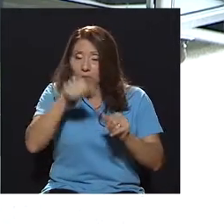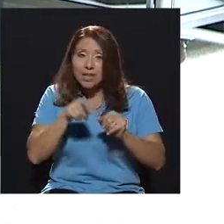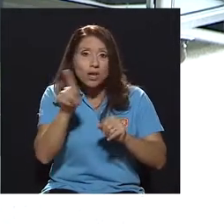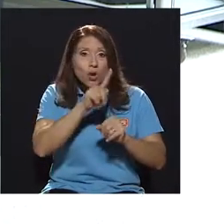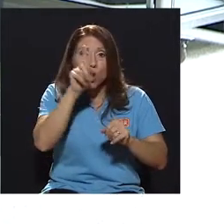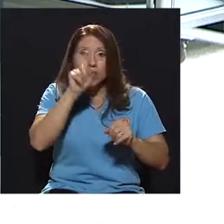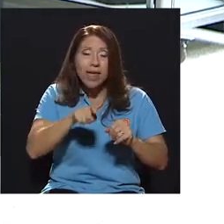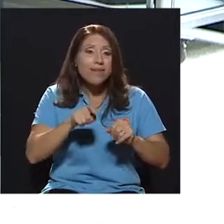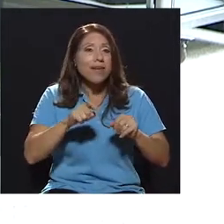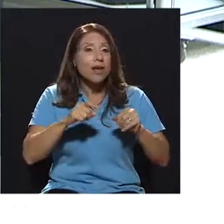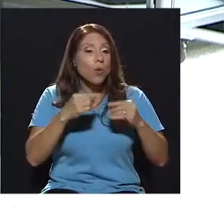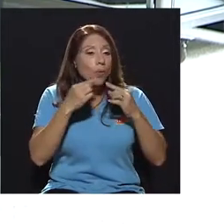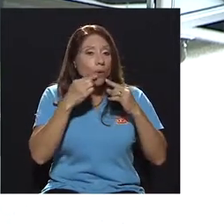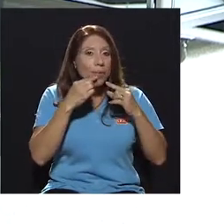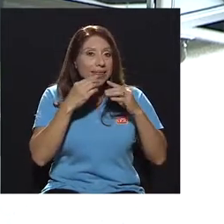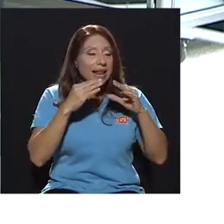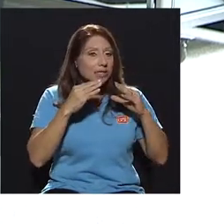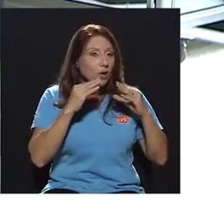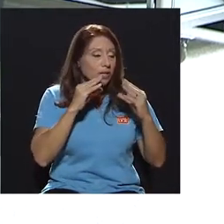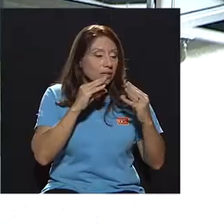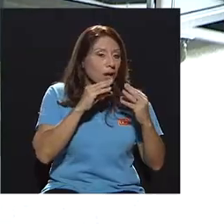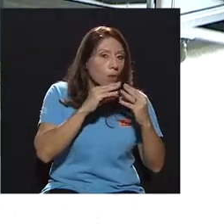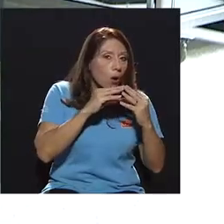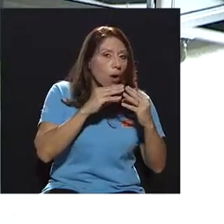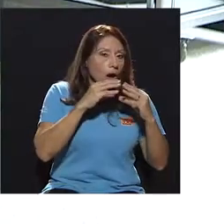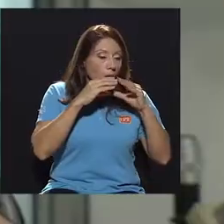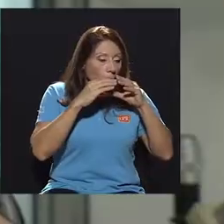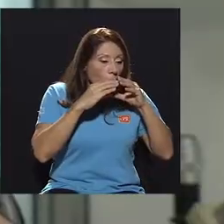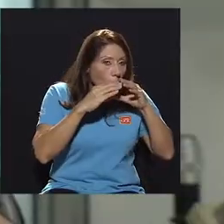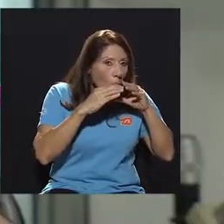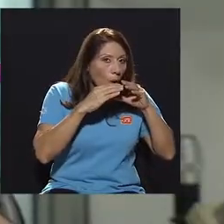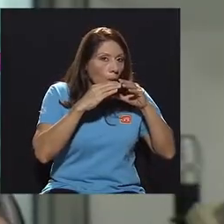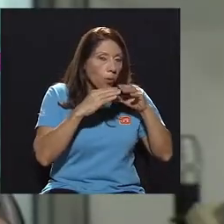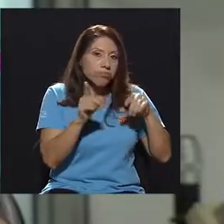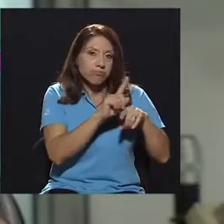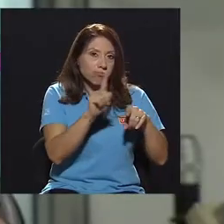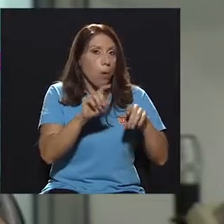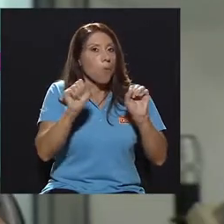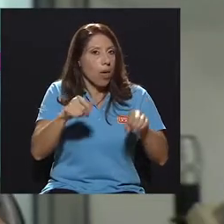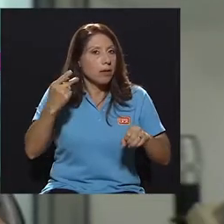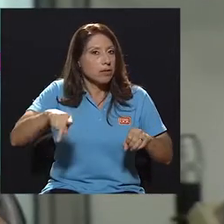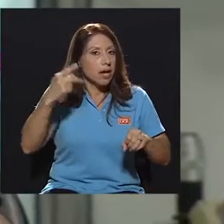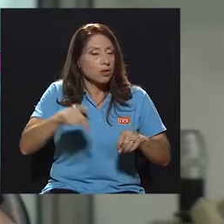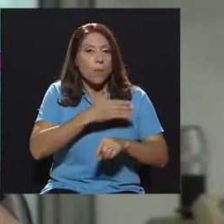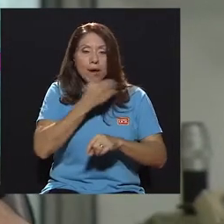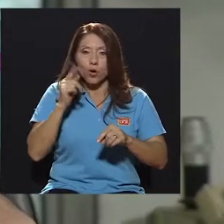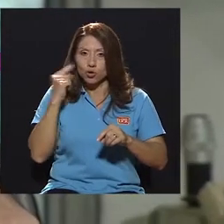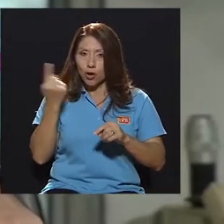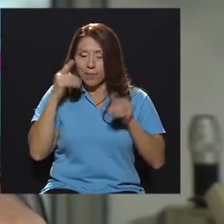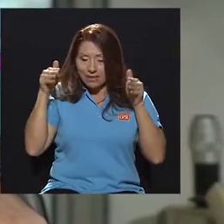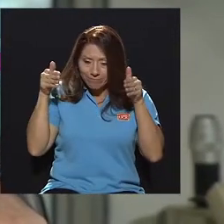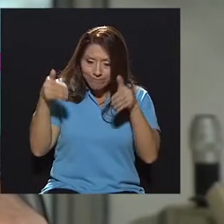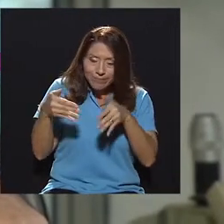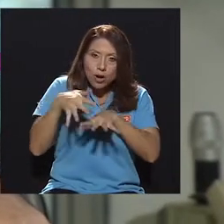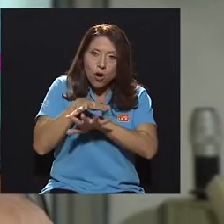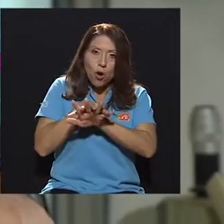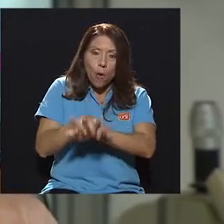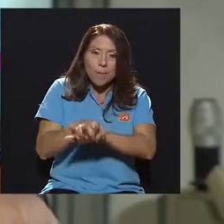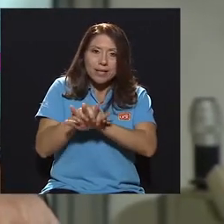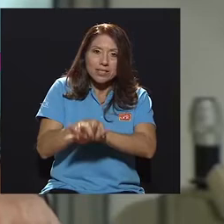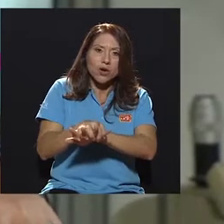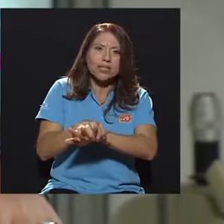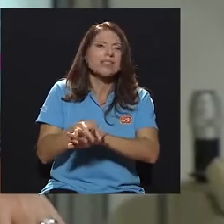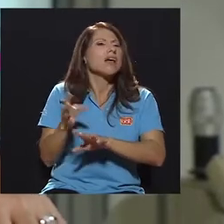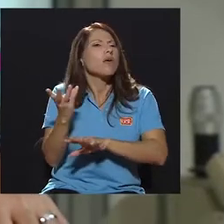ventilaciones porque si da ventilaciones sí les puede poner en riesgo por eso nos vamos a centrar solo en compresiones ahora un dato que se me estaba yendo